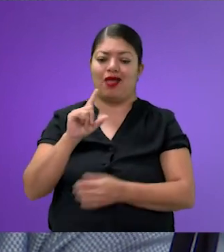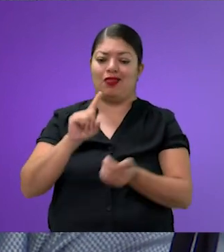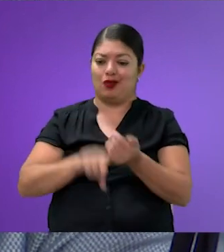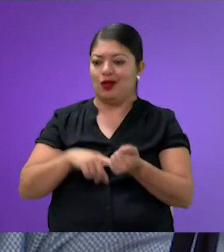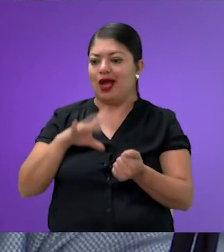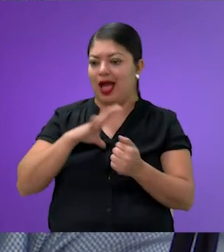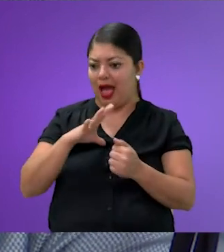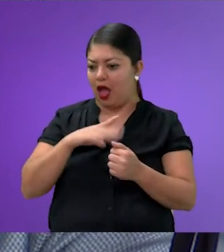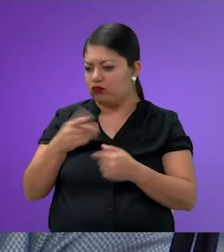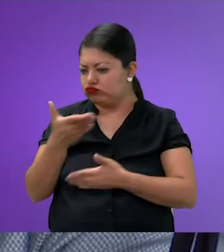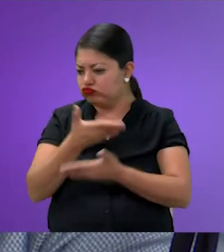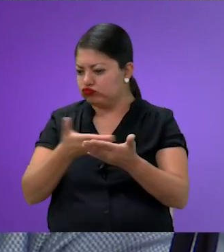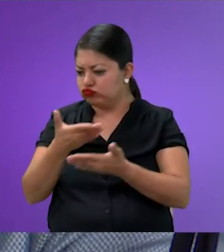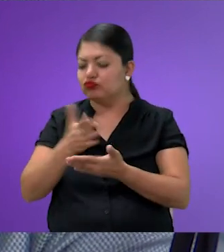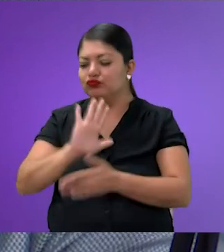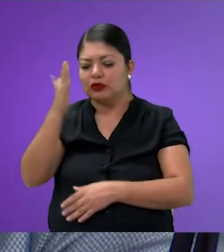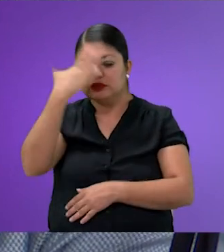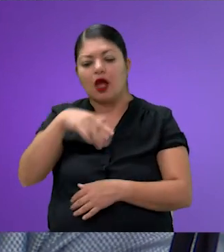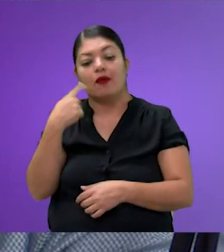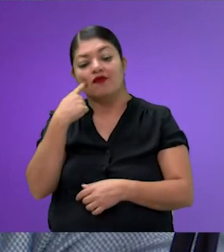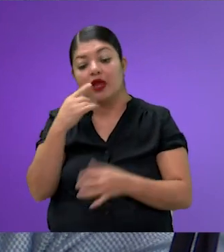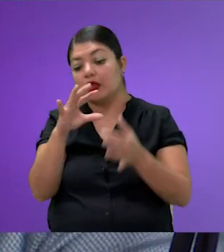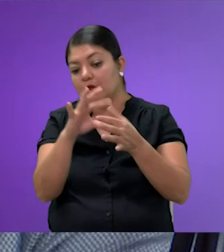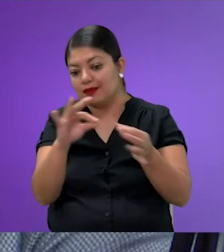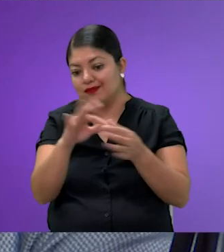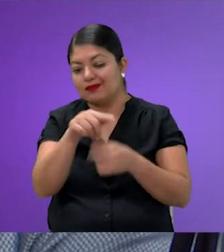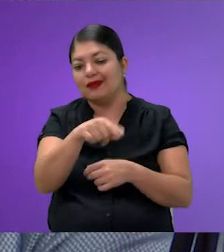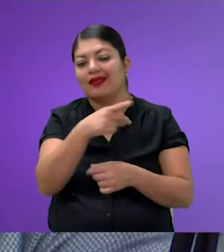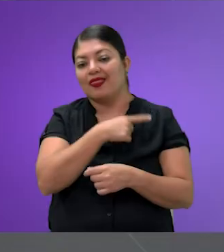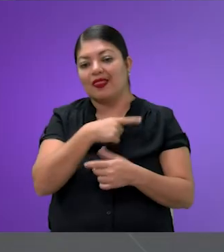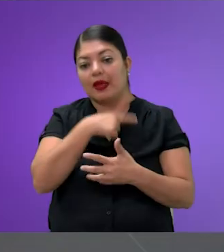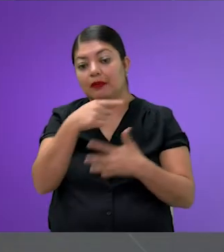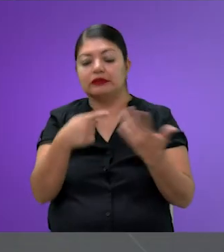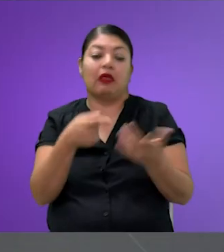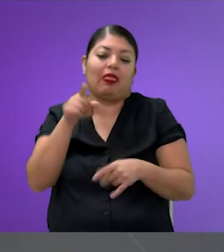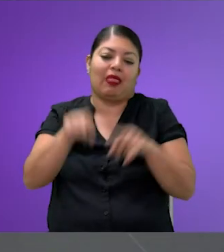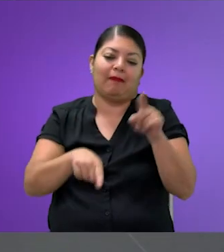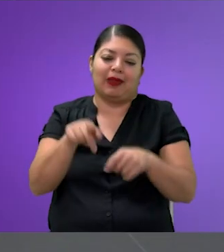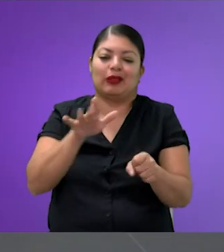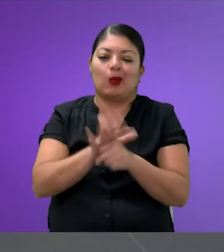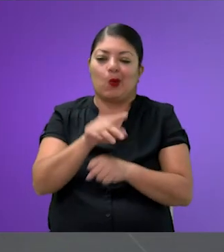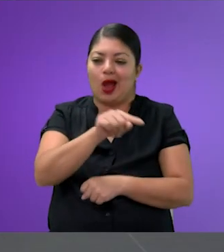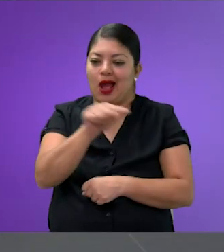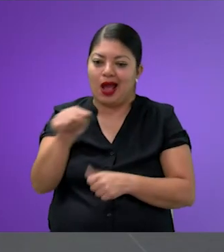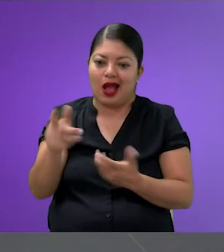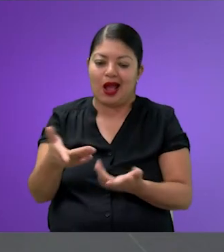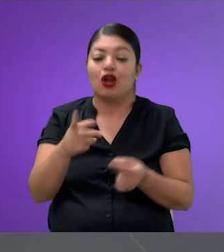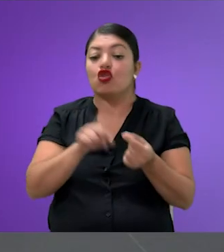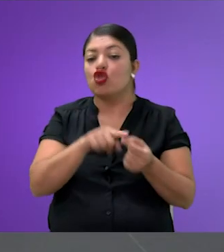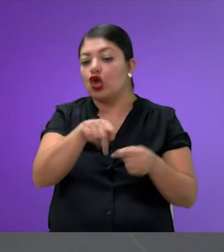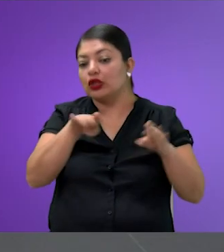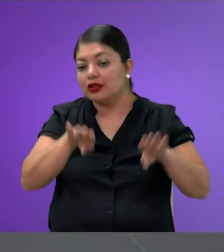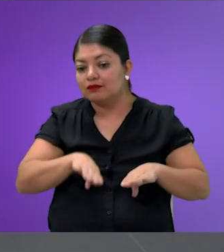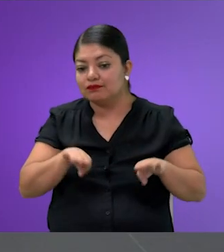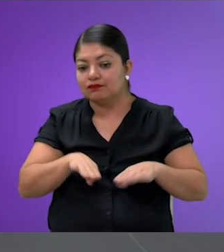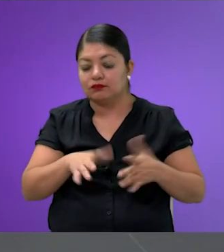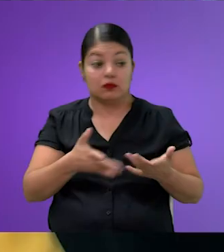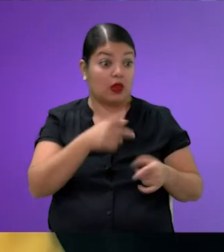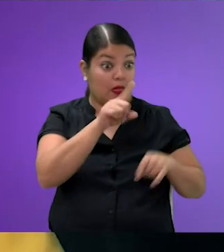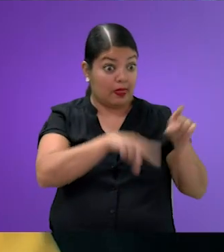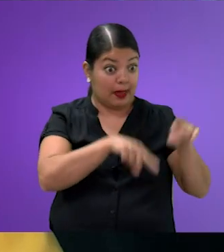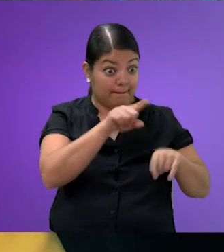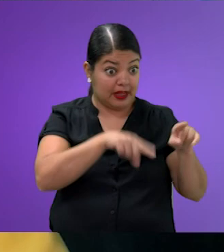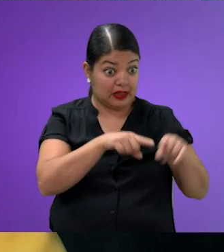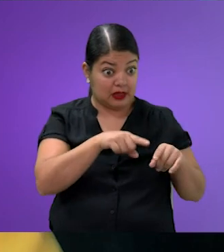orientar y los van a direccionar, dependiendo del caso, ¿no? Donde más pueda convenir. Porque insisto, Dependiendo del caso